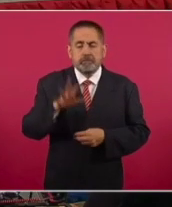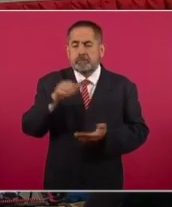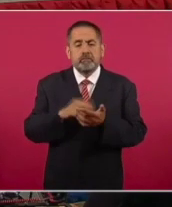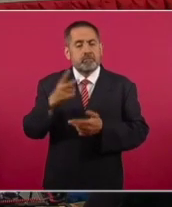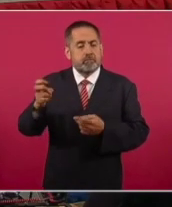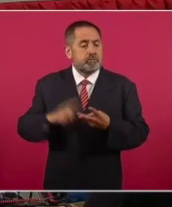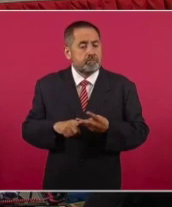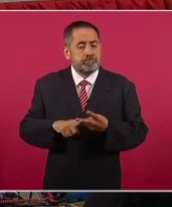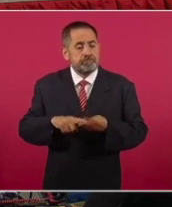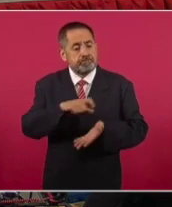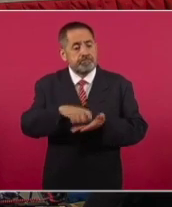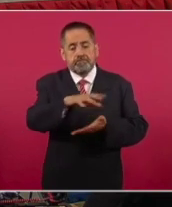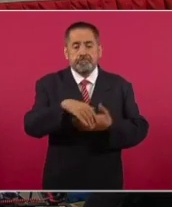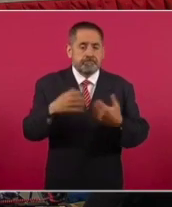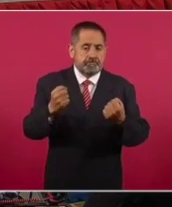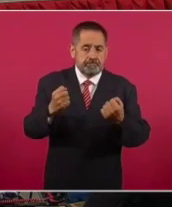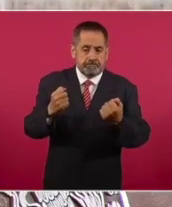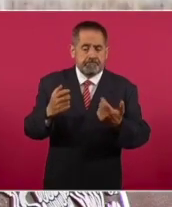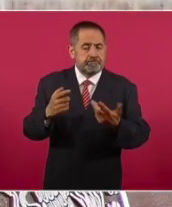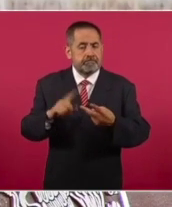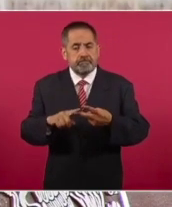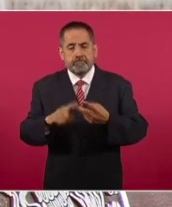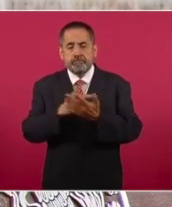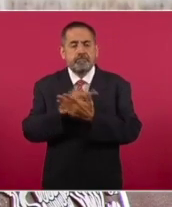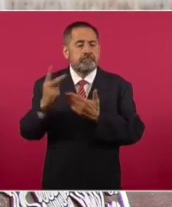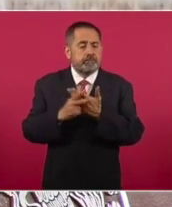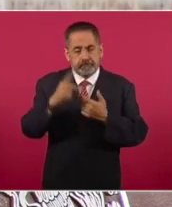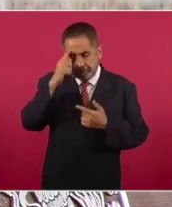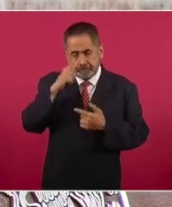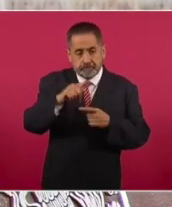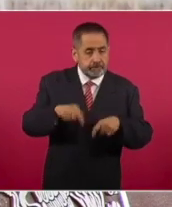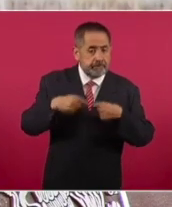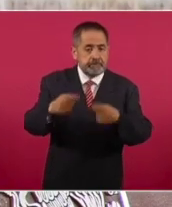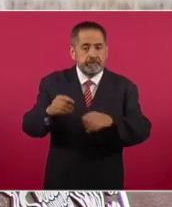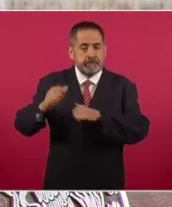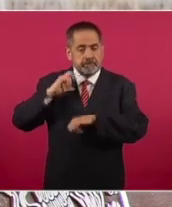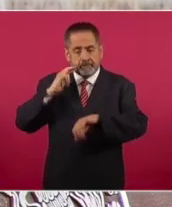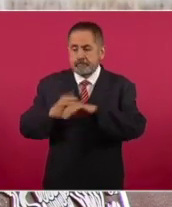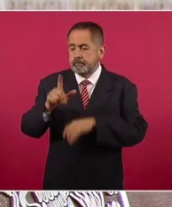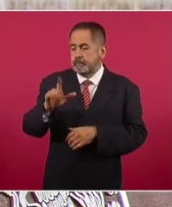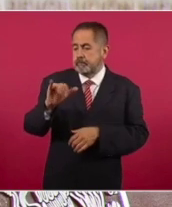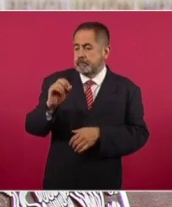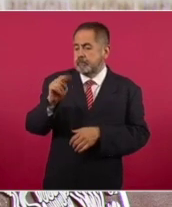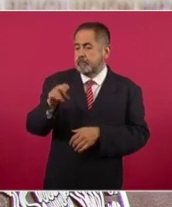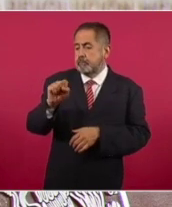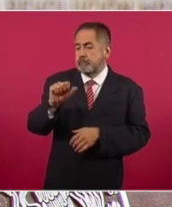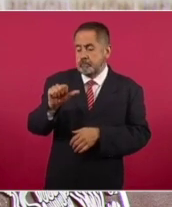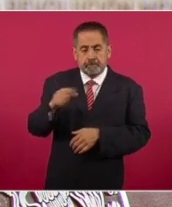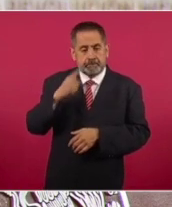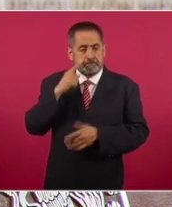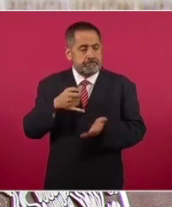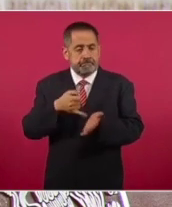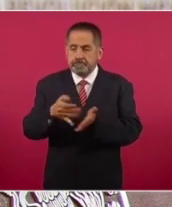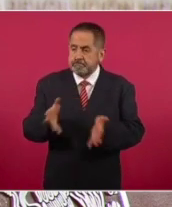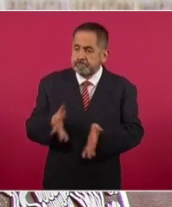abasto y adquisición de leche, programa de abasto rural a cargo de Diconza, programa de fomento a la